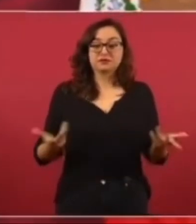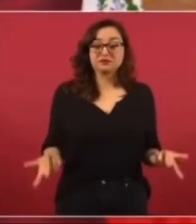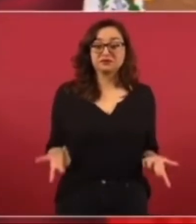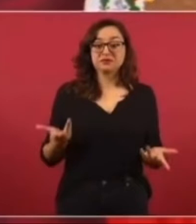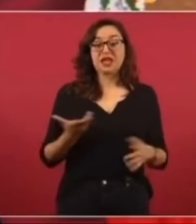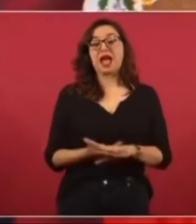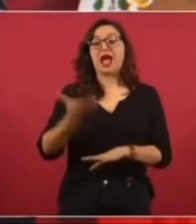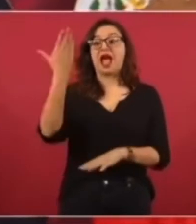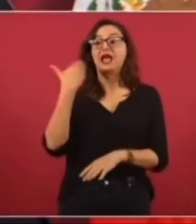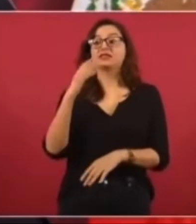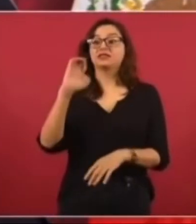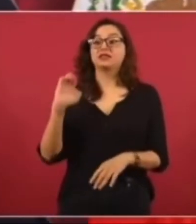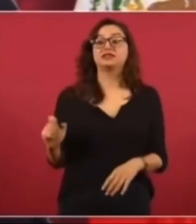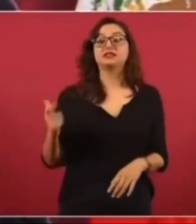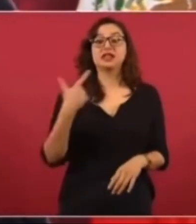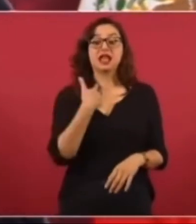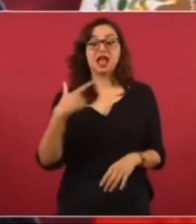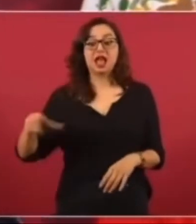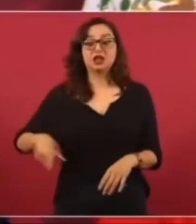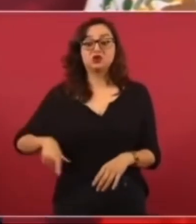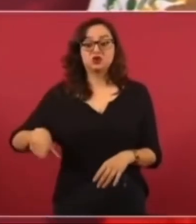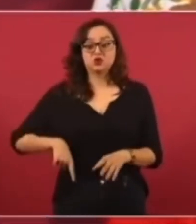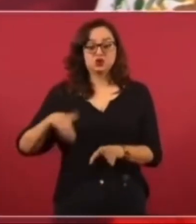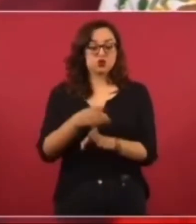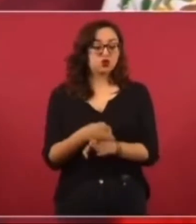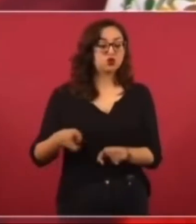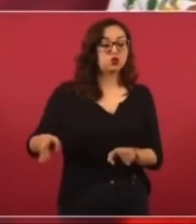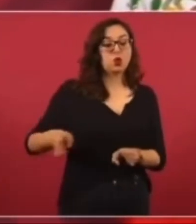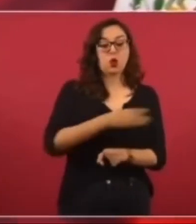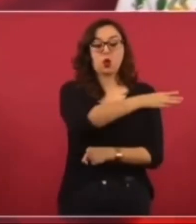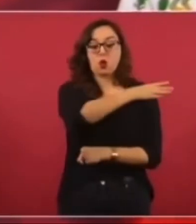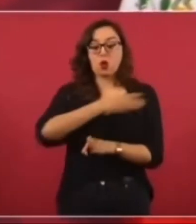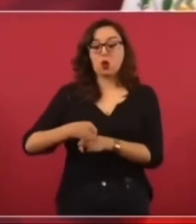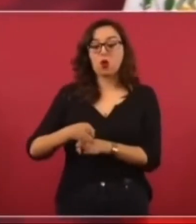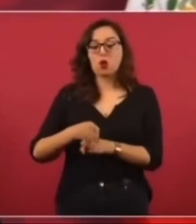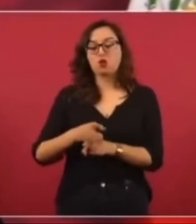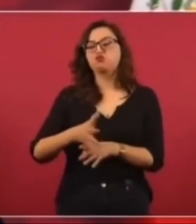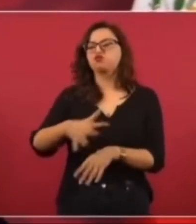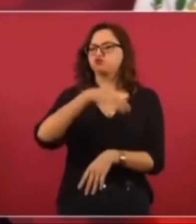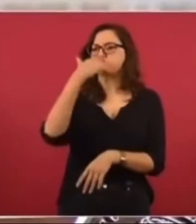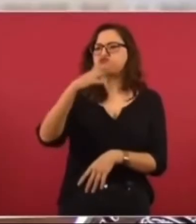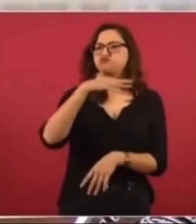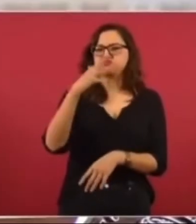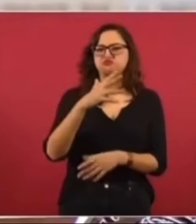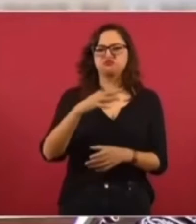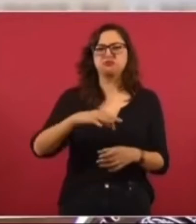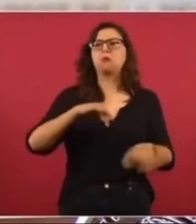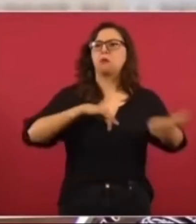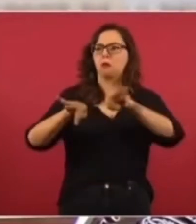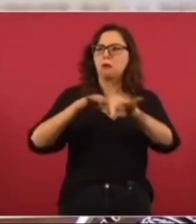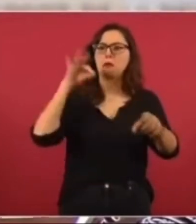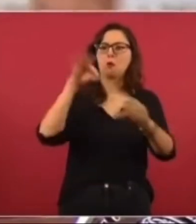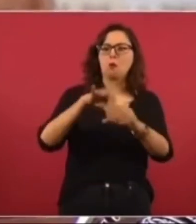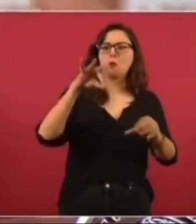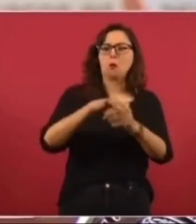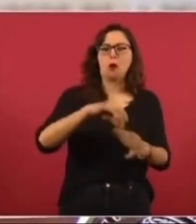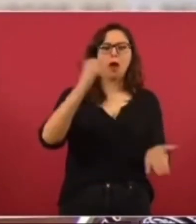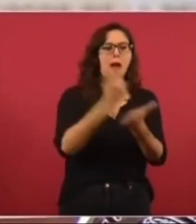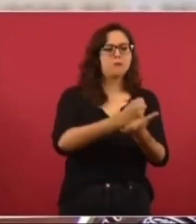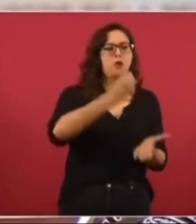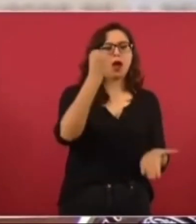para imponer el régimen de corrupción, los